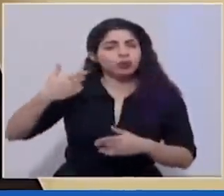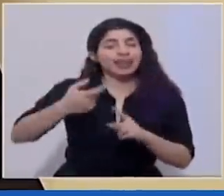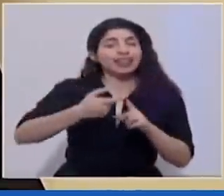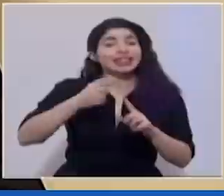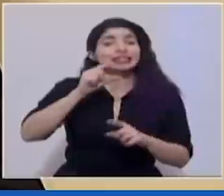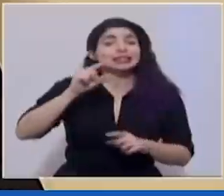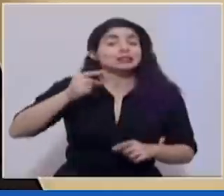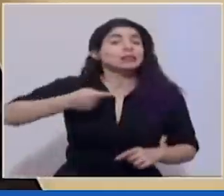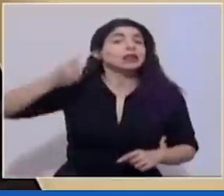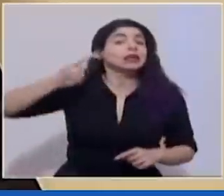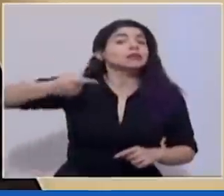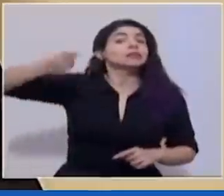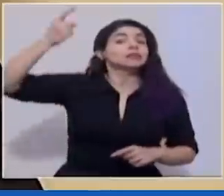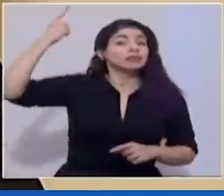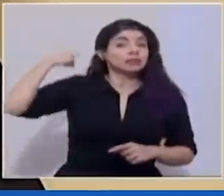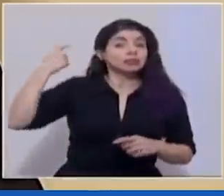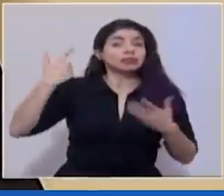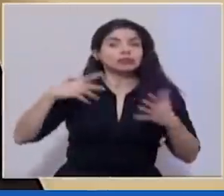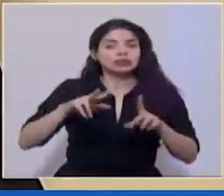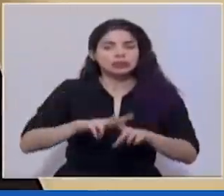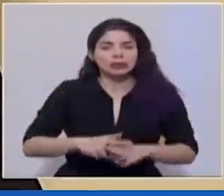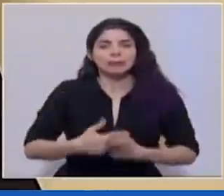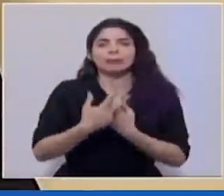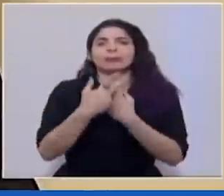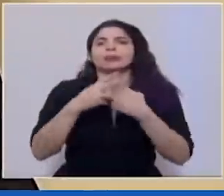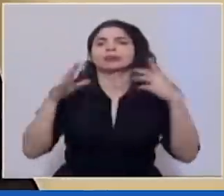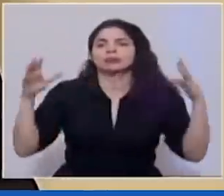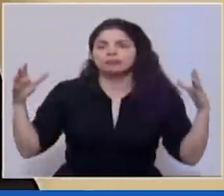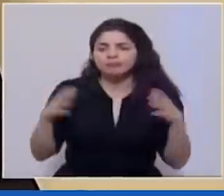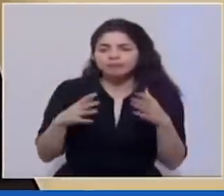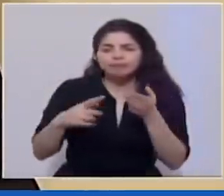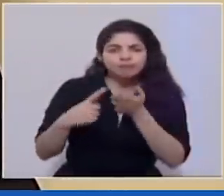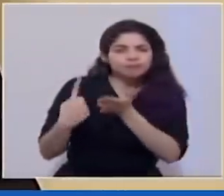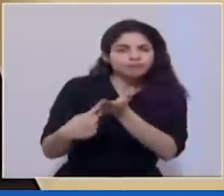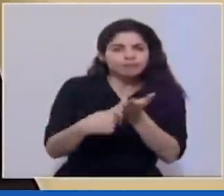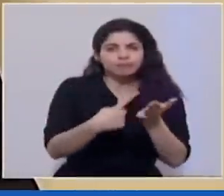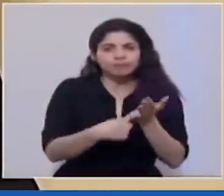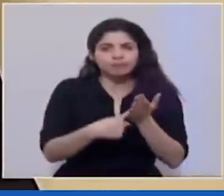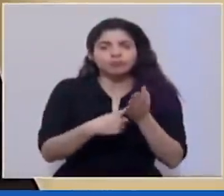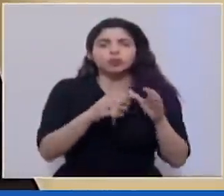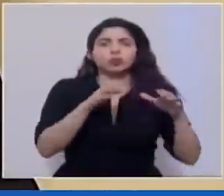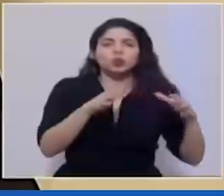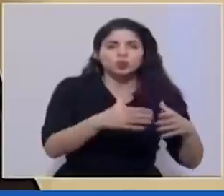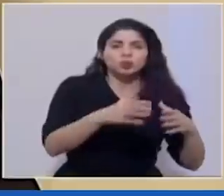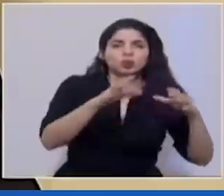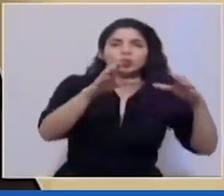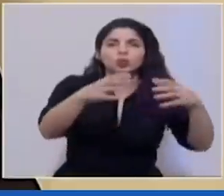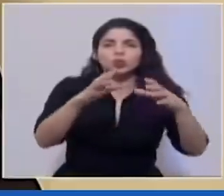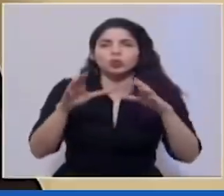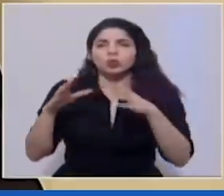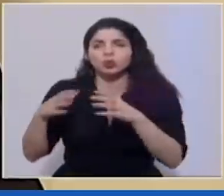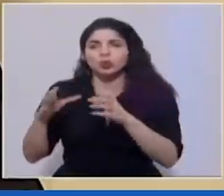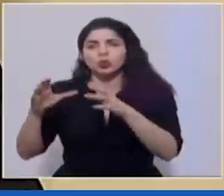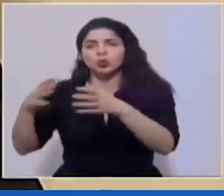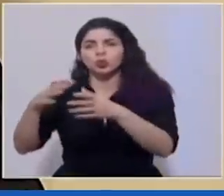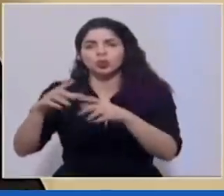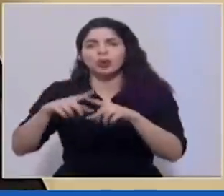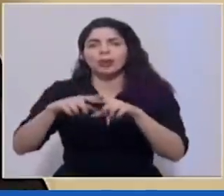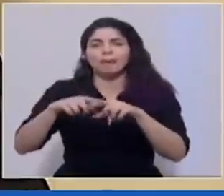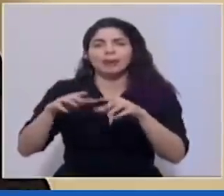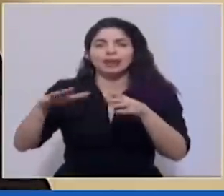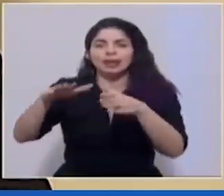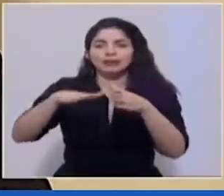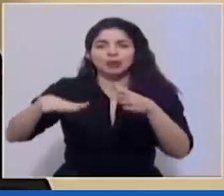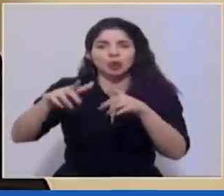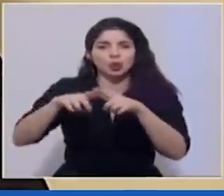tras anterior empezamos una ronda de conversación por sectores por diversas regiones donde fuimos explicando todo el